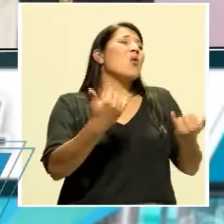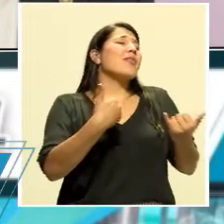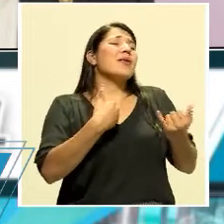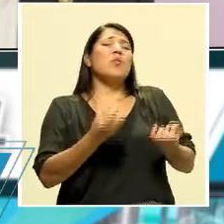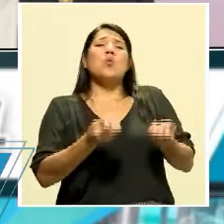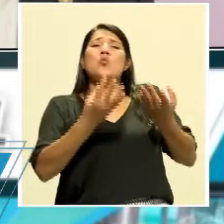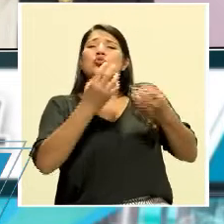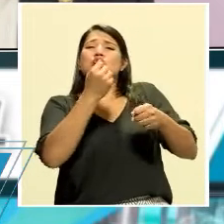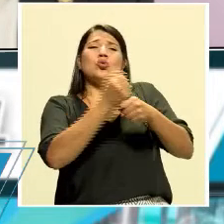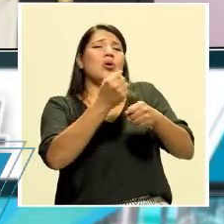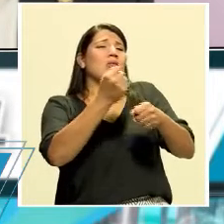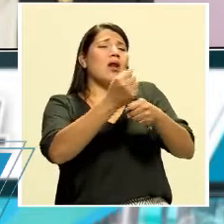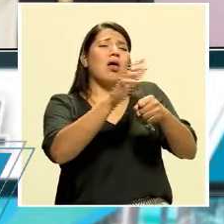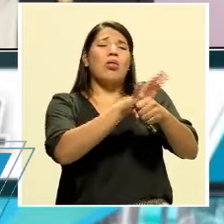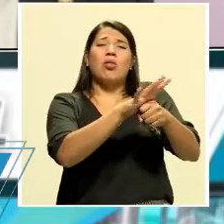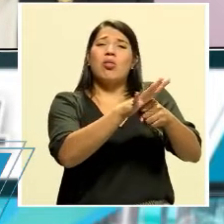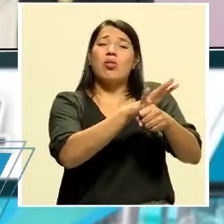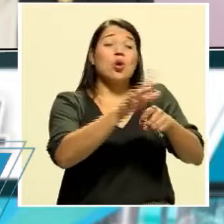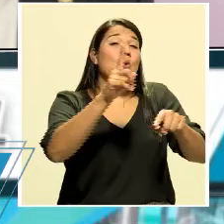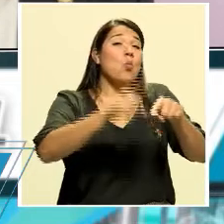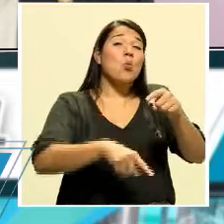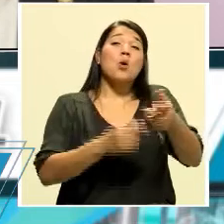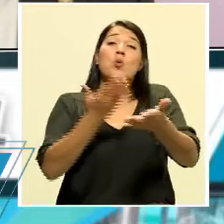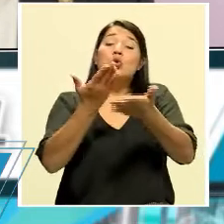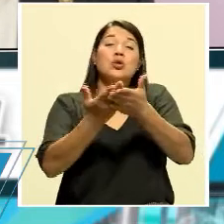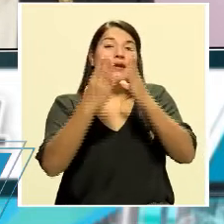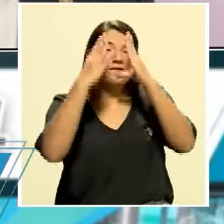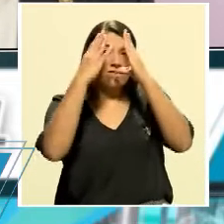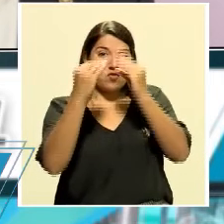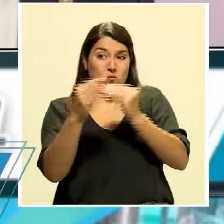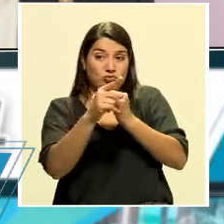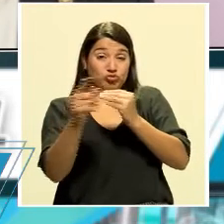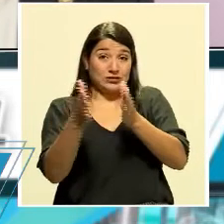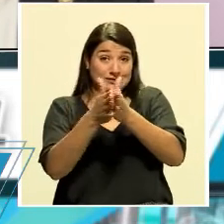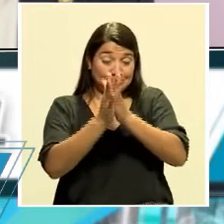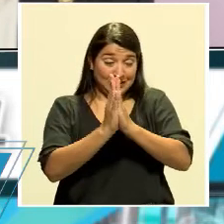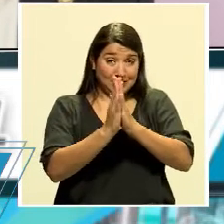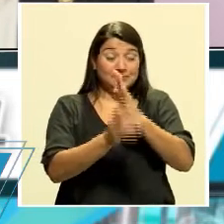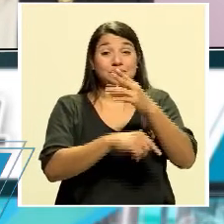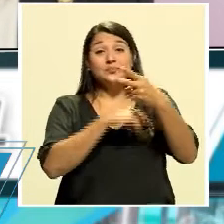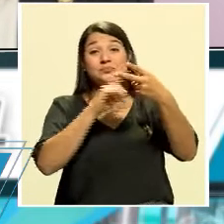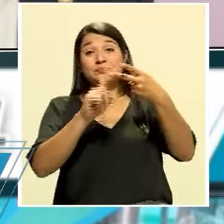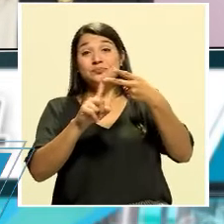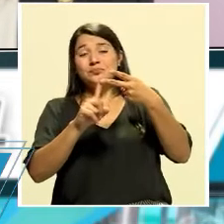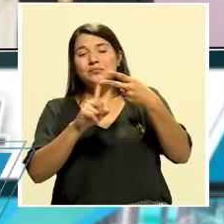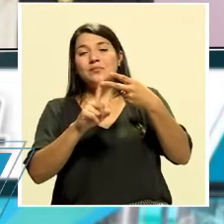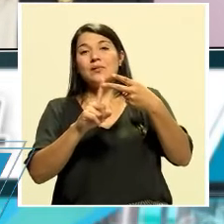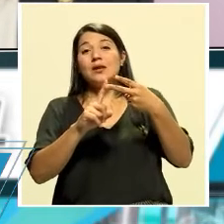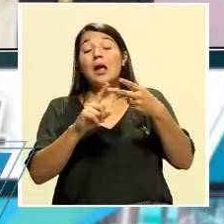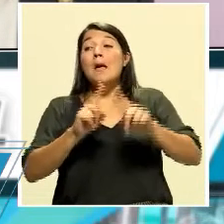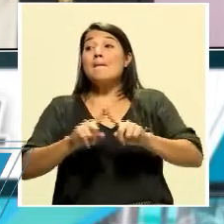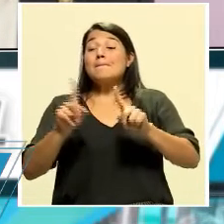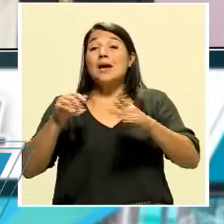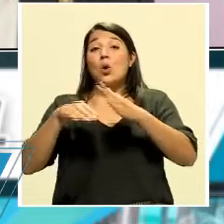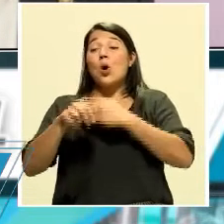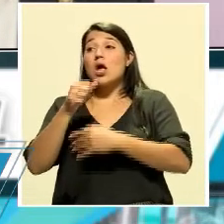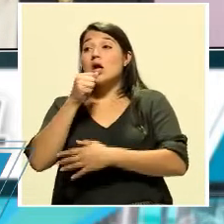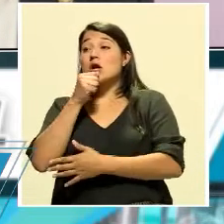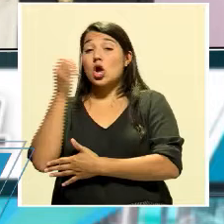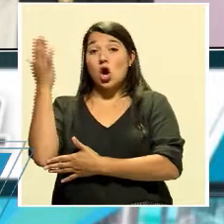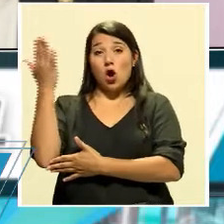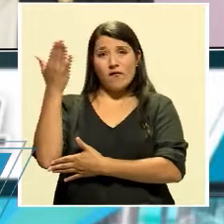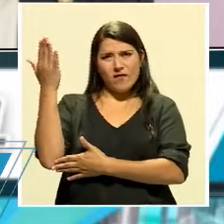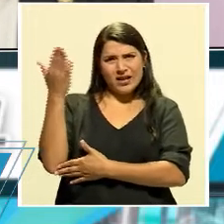y que no tienen la información sistematizada y a la vez demostrar en conferencias y en